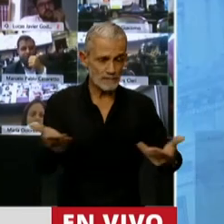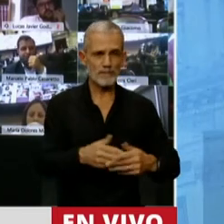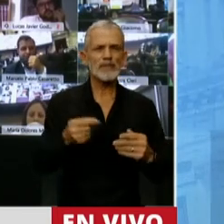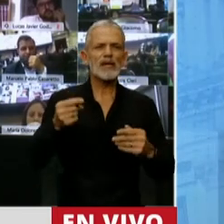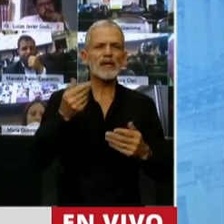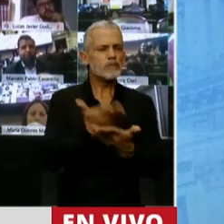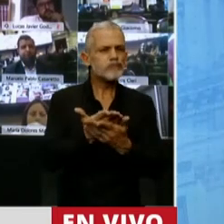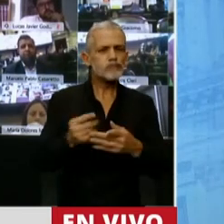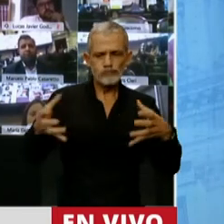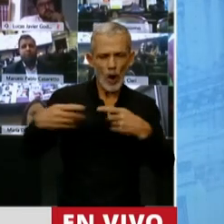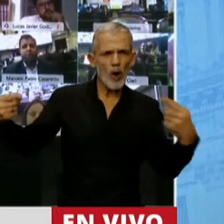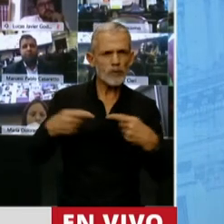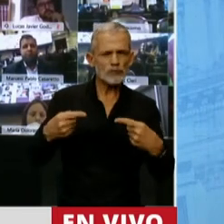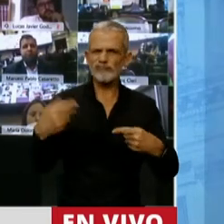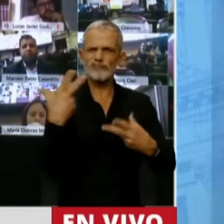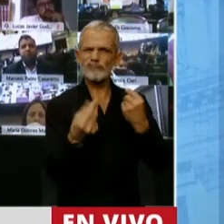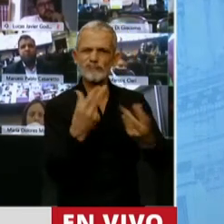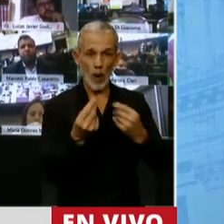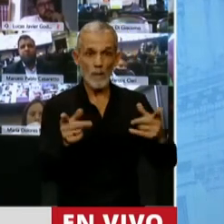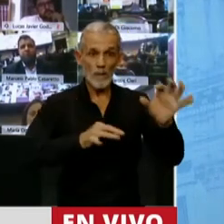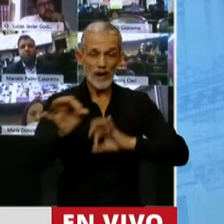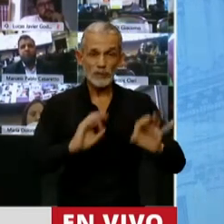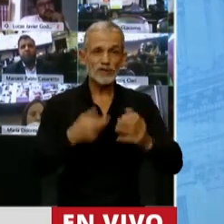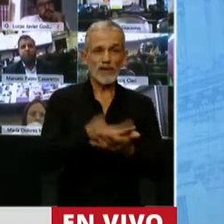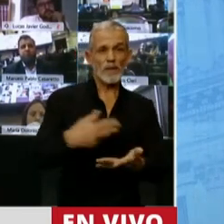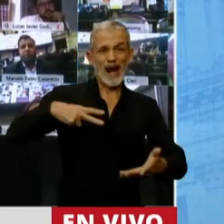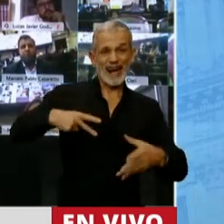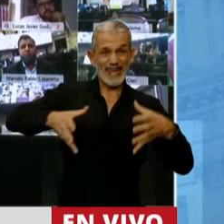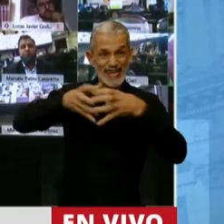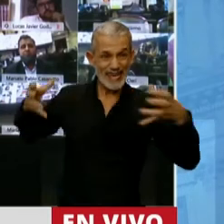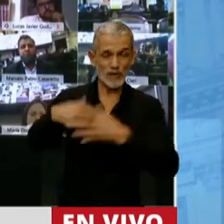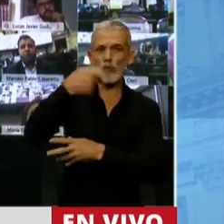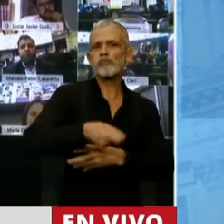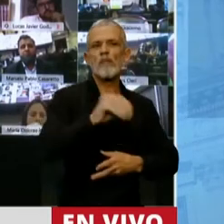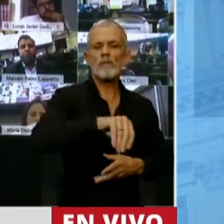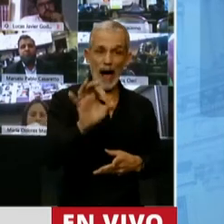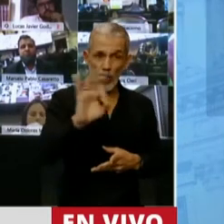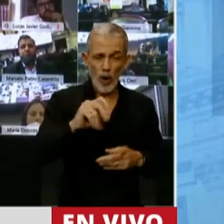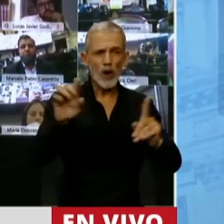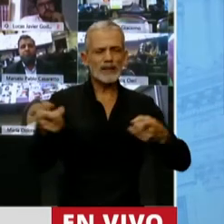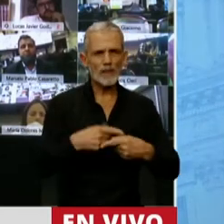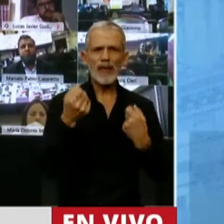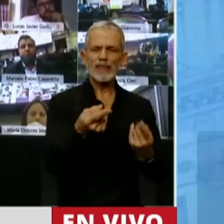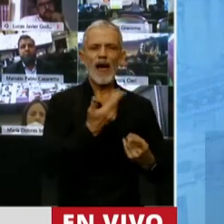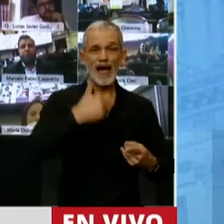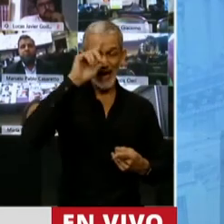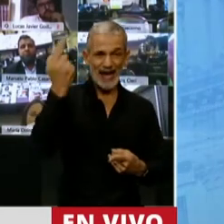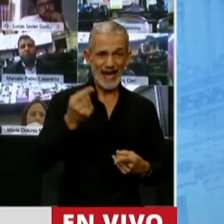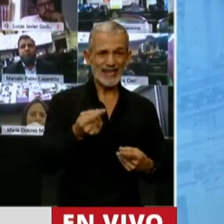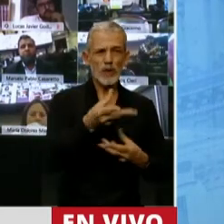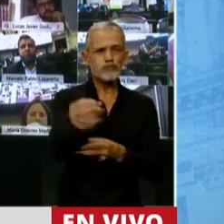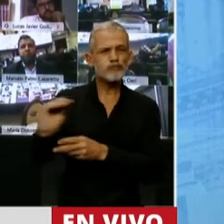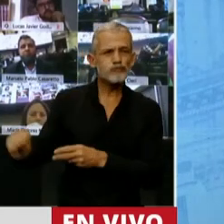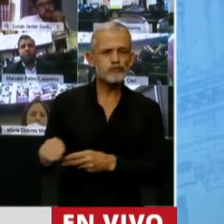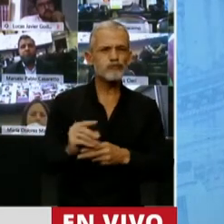Se plantea una oposición a proyectos como el que establece un aporte extraordinario de las grandes fortunas, o el que establece la provisión del Estado para asistir a empresas